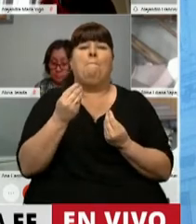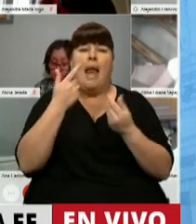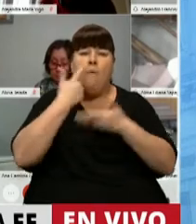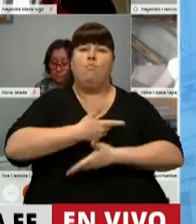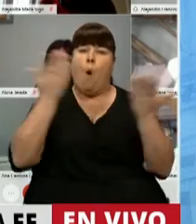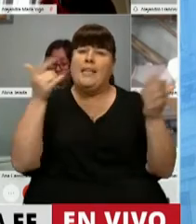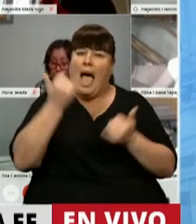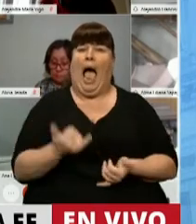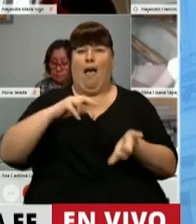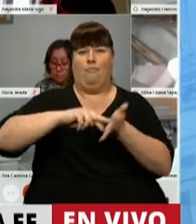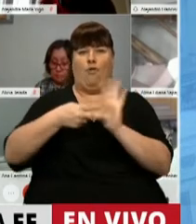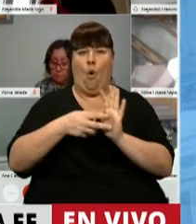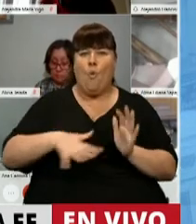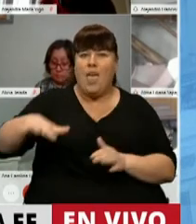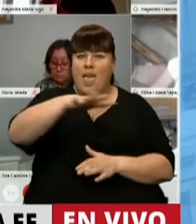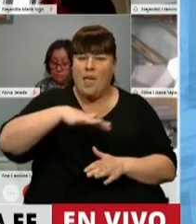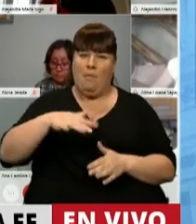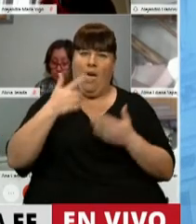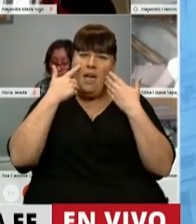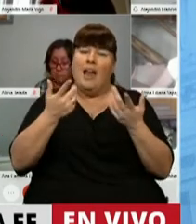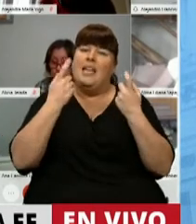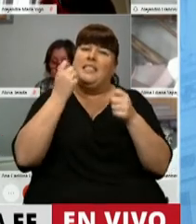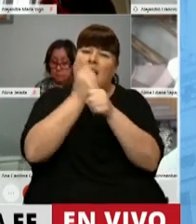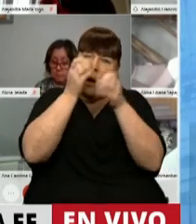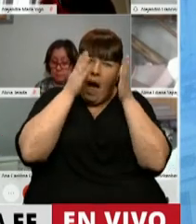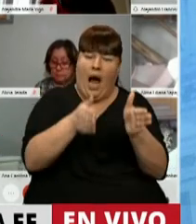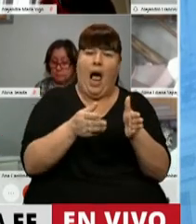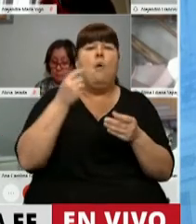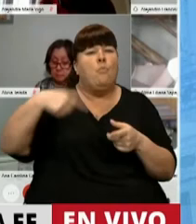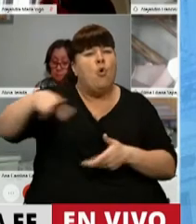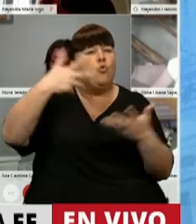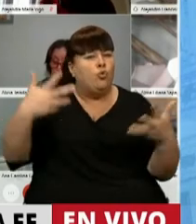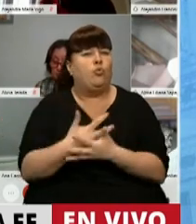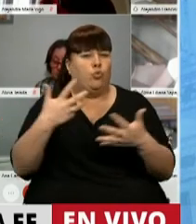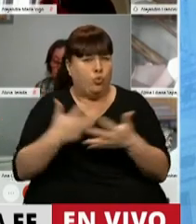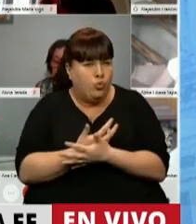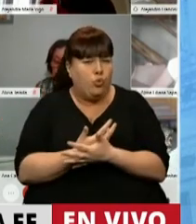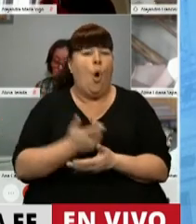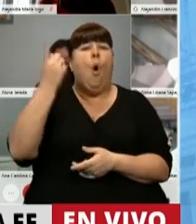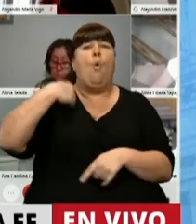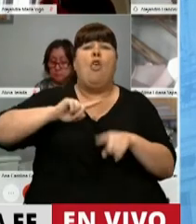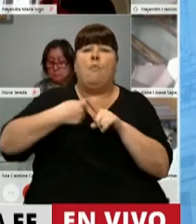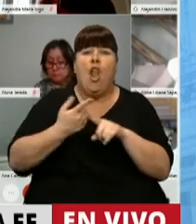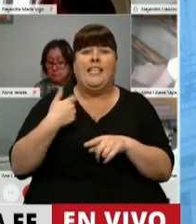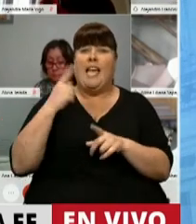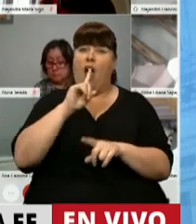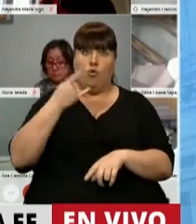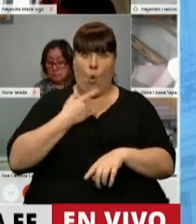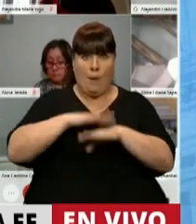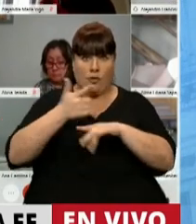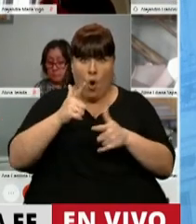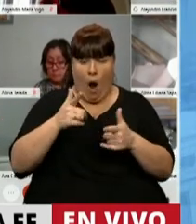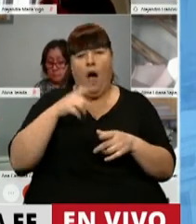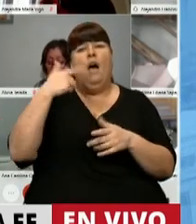de hacer visible esta problemática, de ponerla en agenda, porque la están pasando muy mal, desde que la política no hagamos cargo,